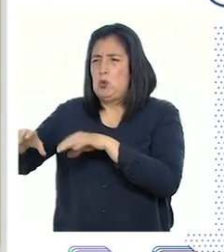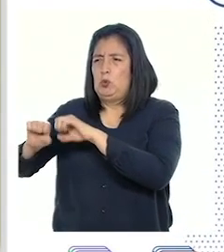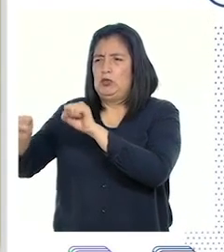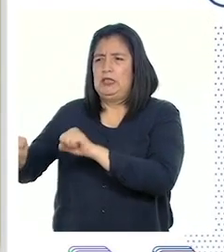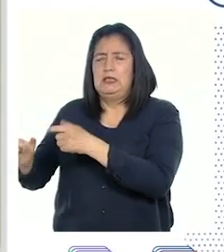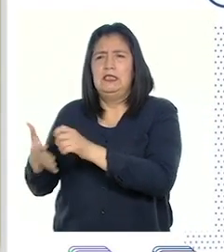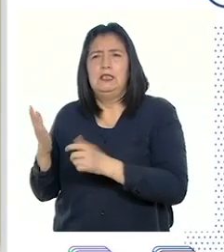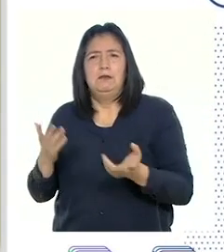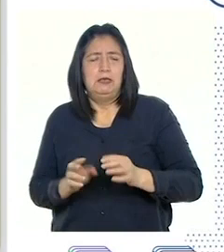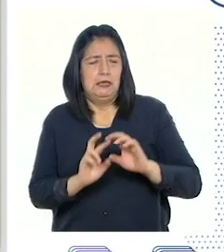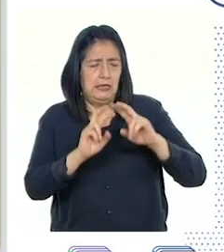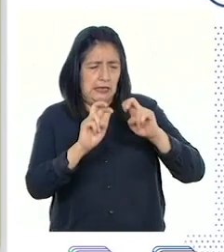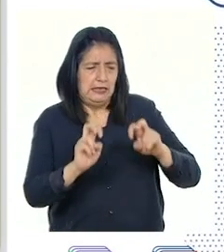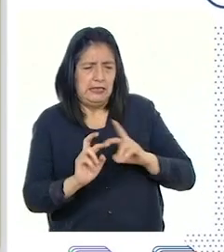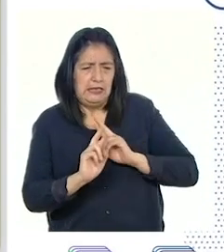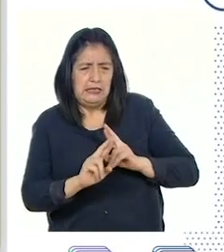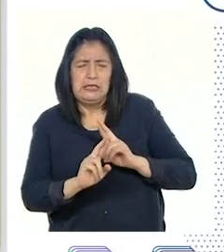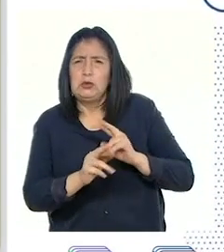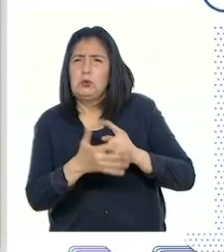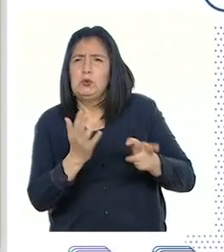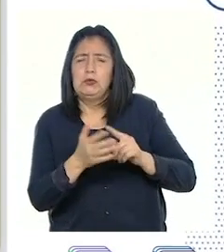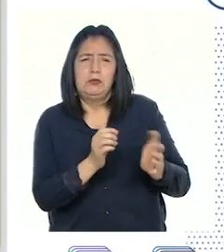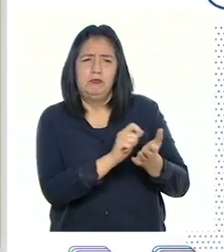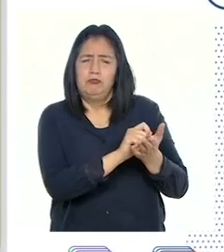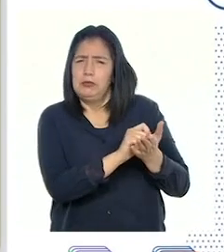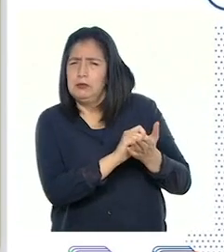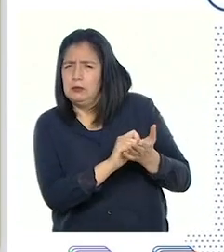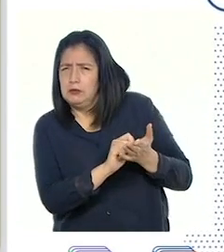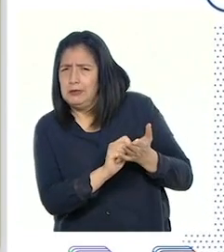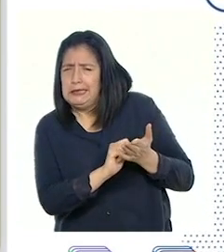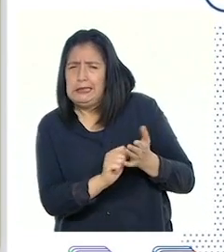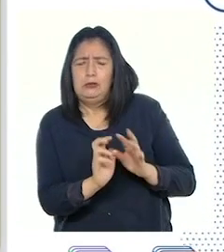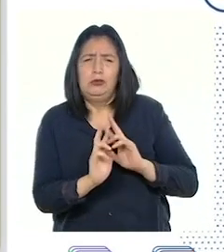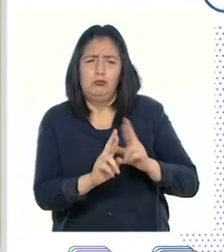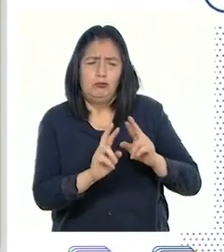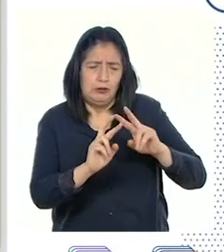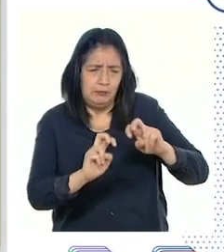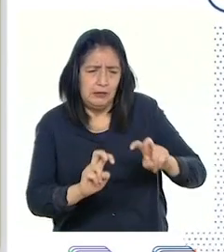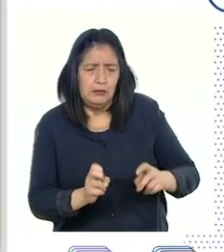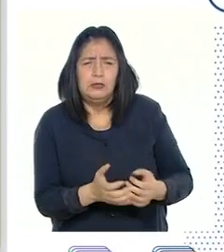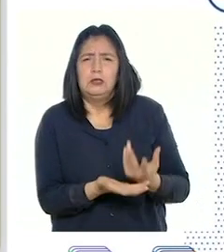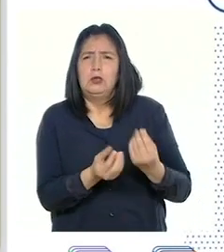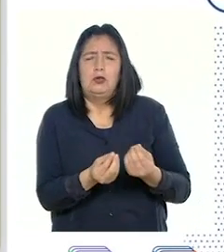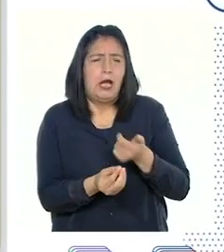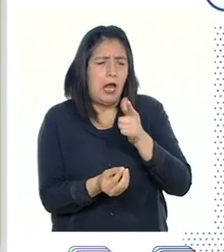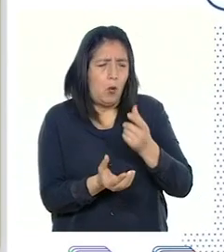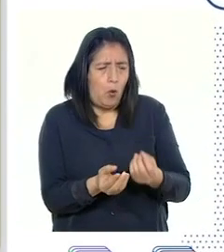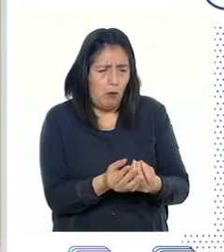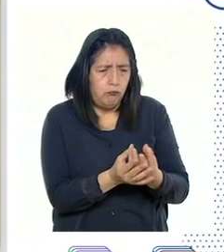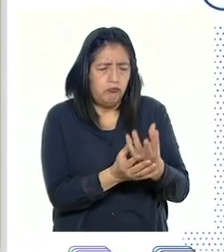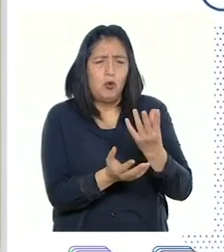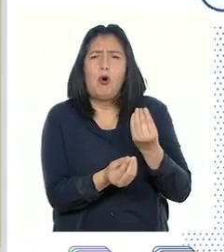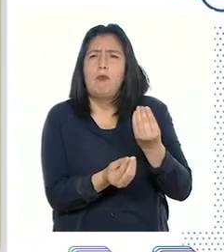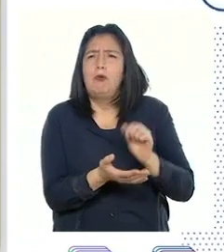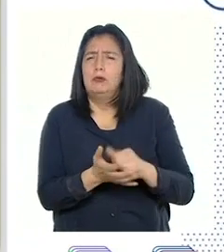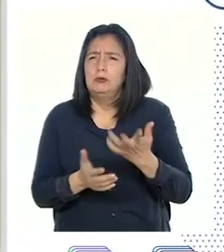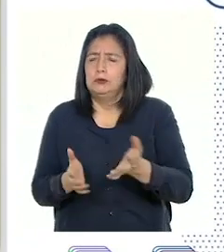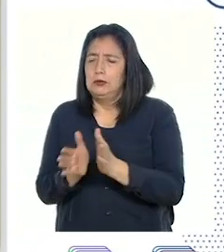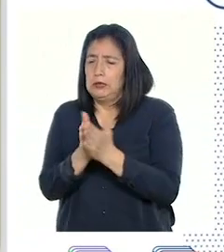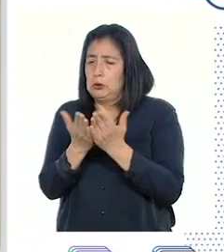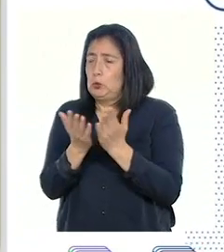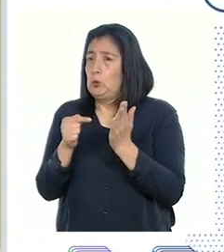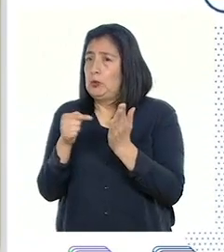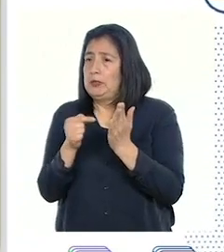Analizar nuestros resultados y redactar las conclusiones de nuestra indagación sobre el cultivo en agua. Revisar el